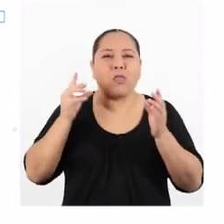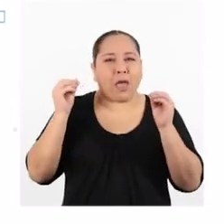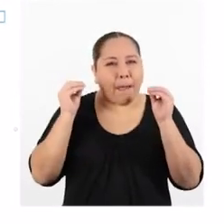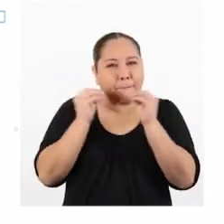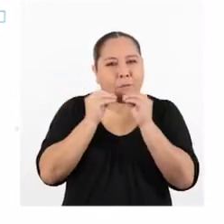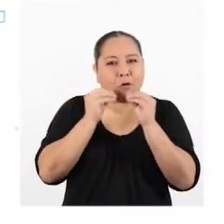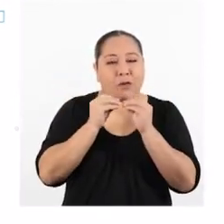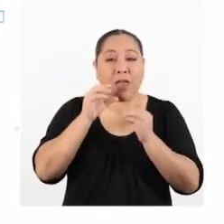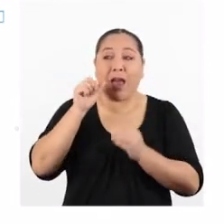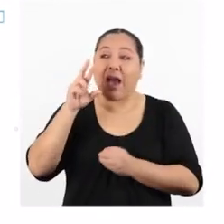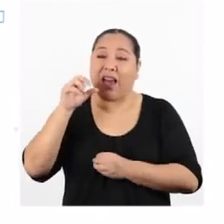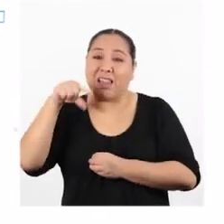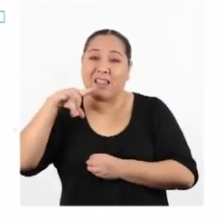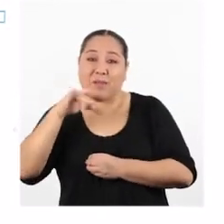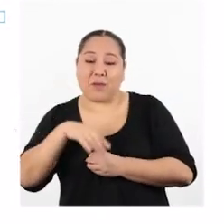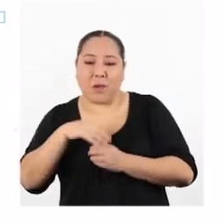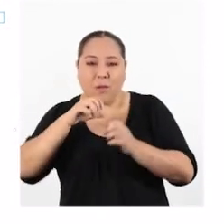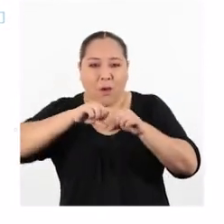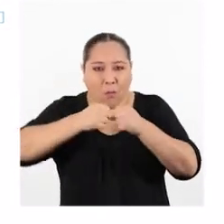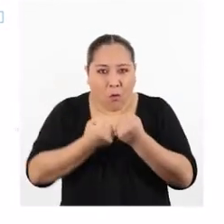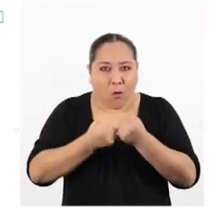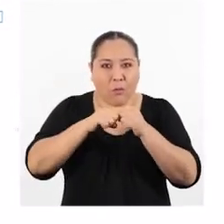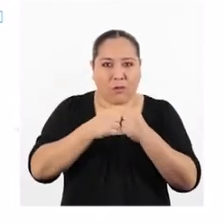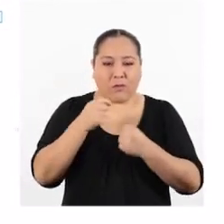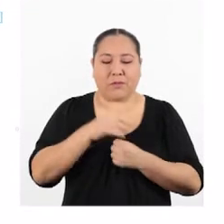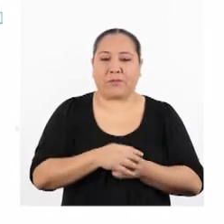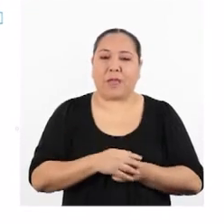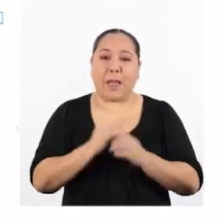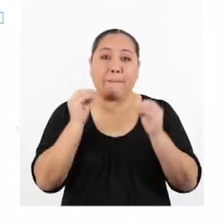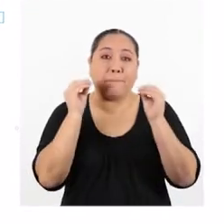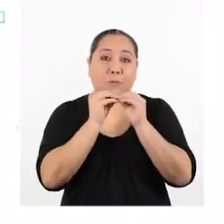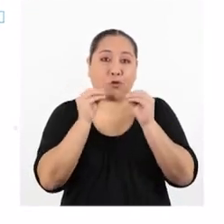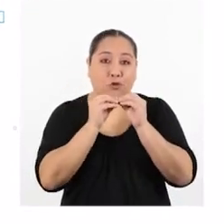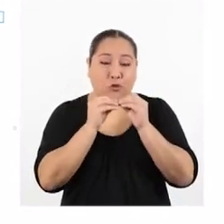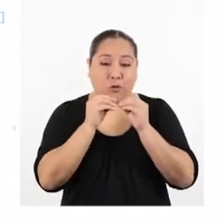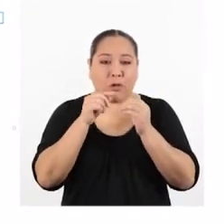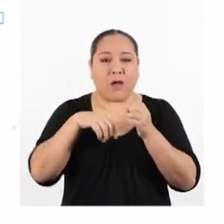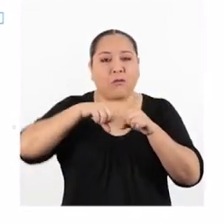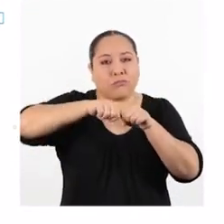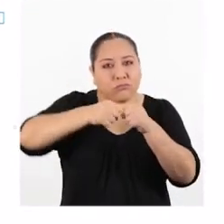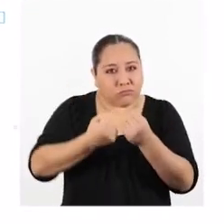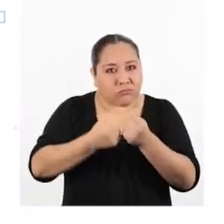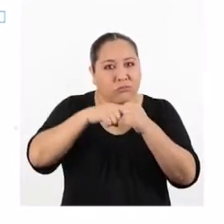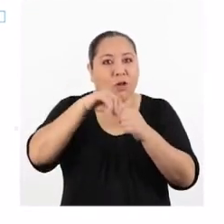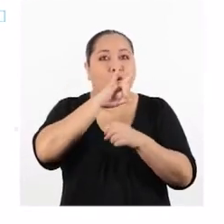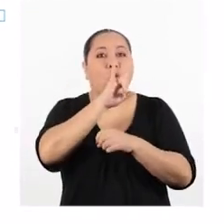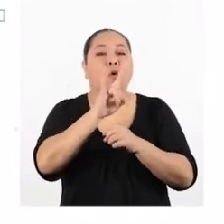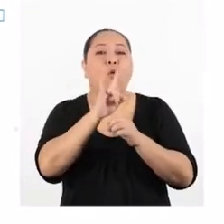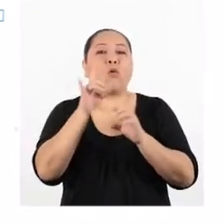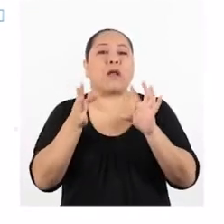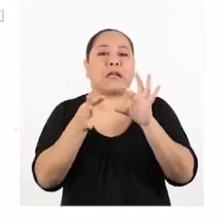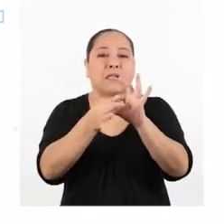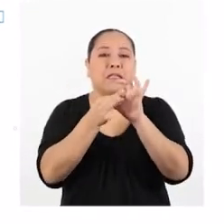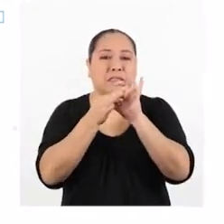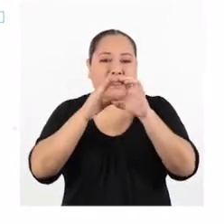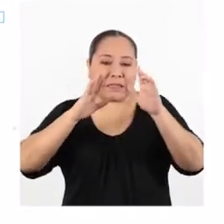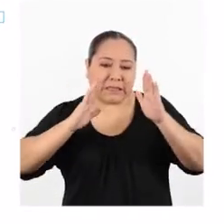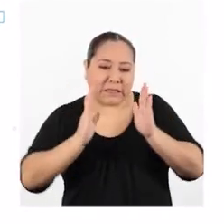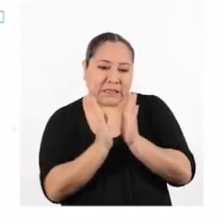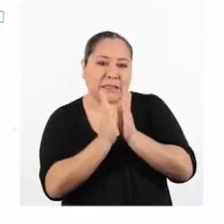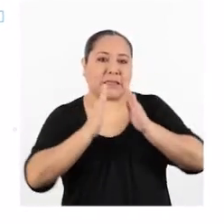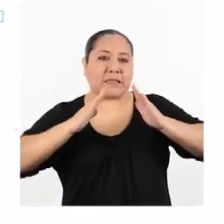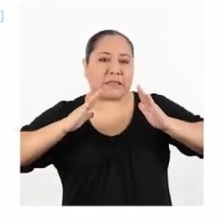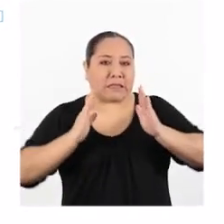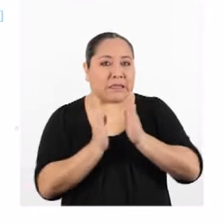Arquímedes para mover el mundo. El punto de apoyo es la articulación que une las dos piezas palanca y la